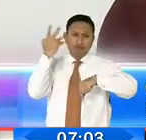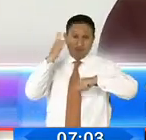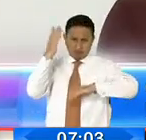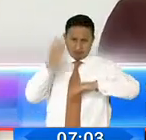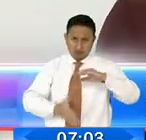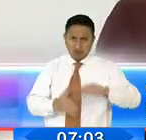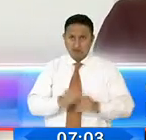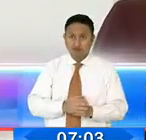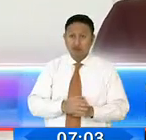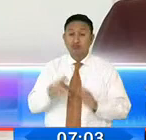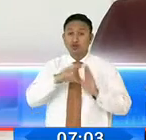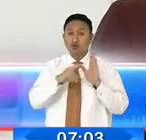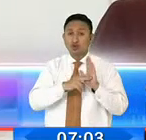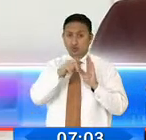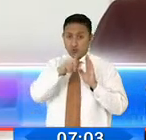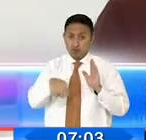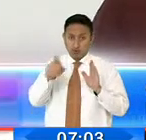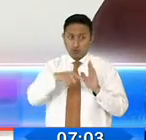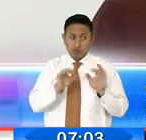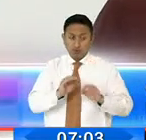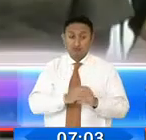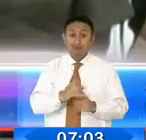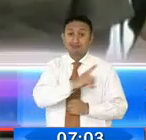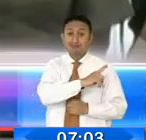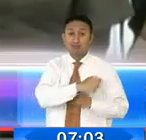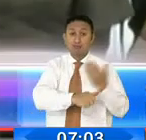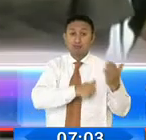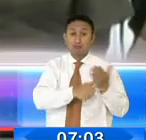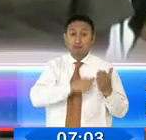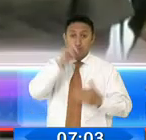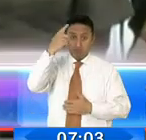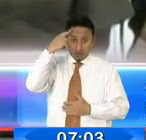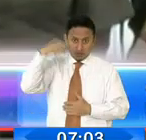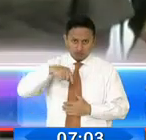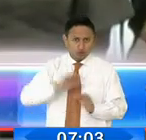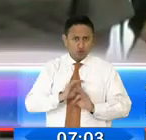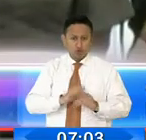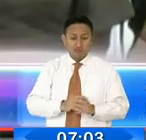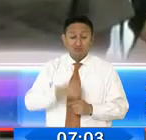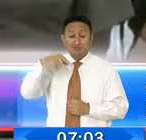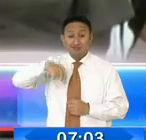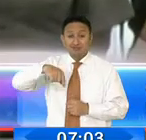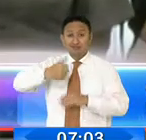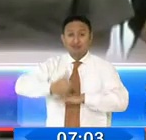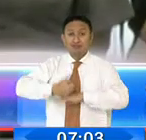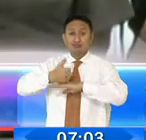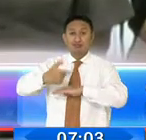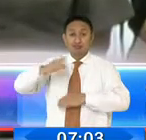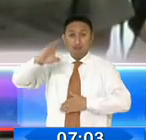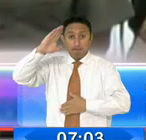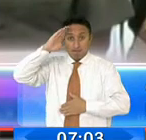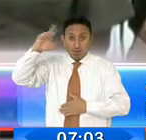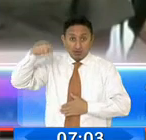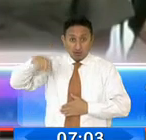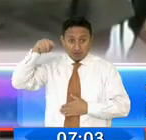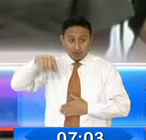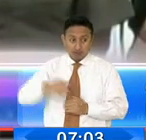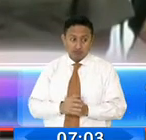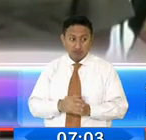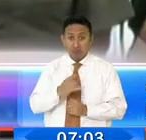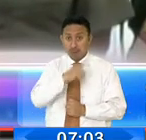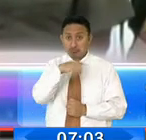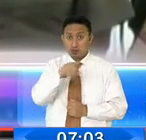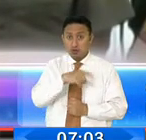y que esta orden no vino de la ministra Romo. Estas son autorizaciones que tienen que darse desde la policía y al no existir una